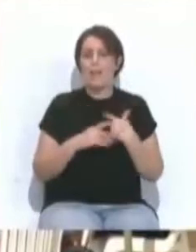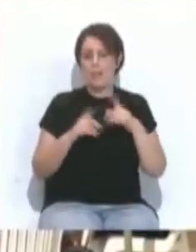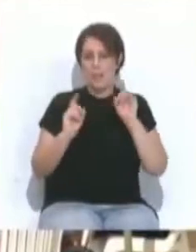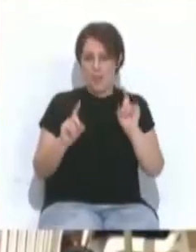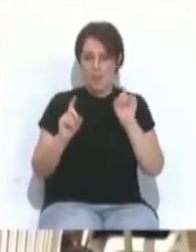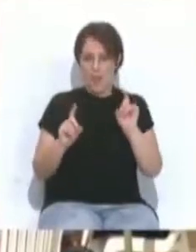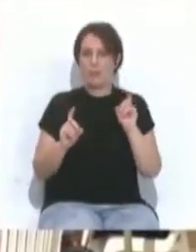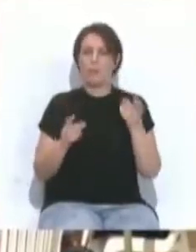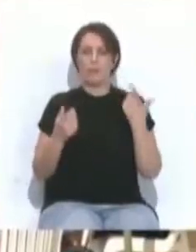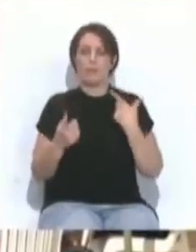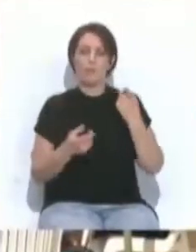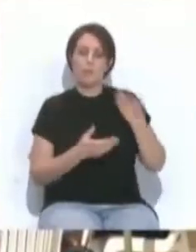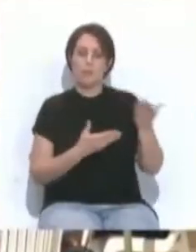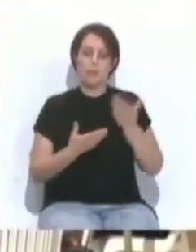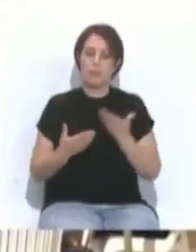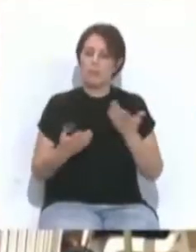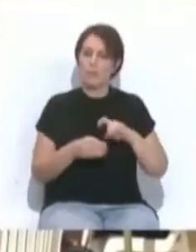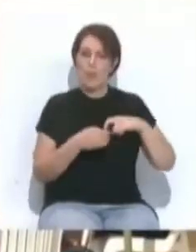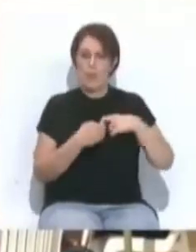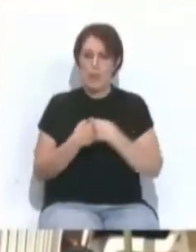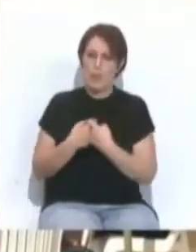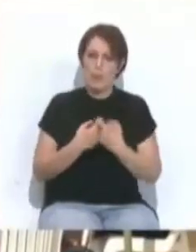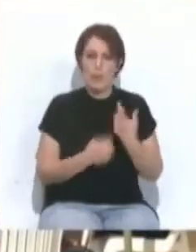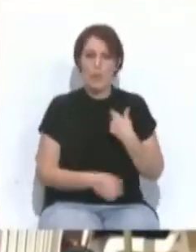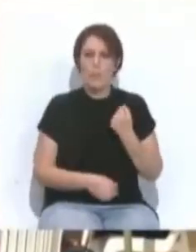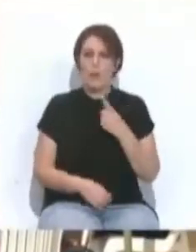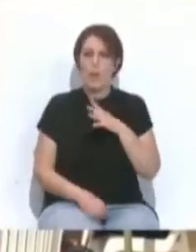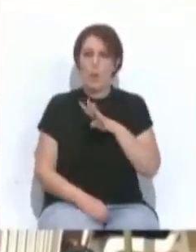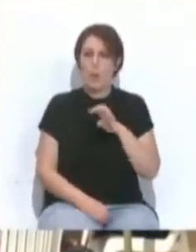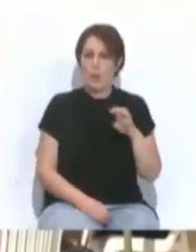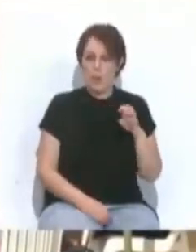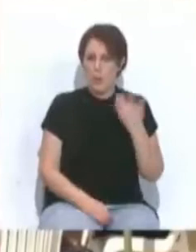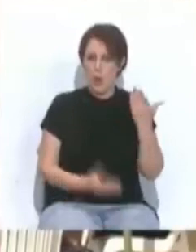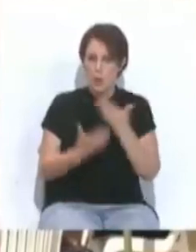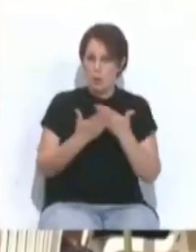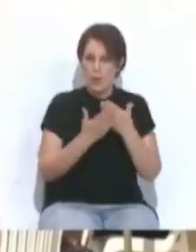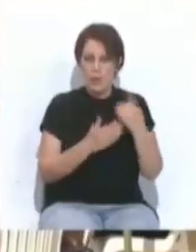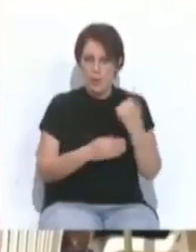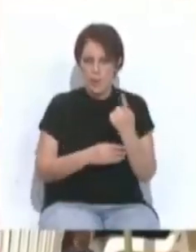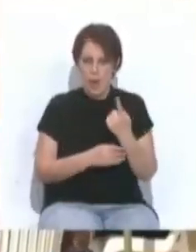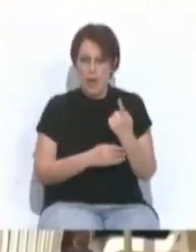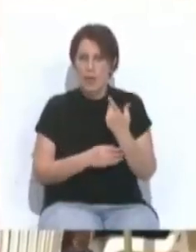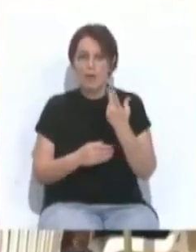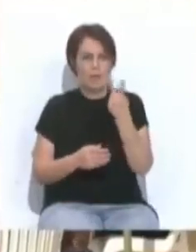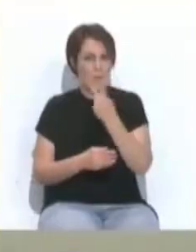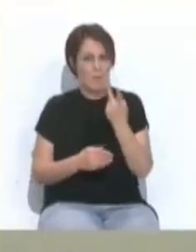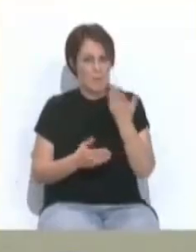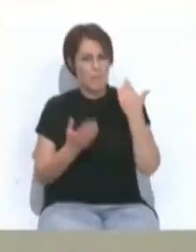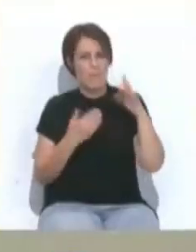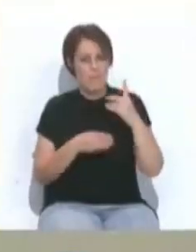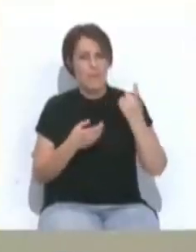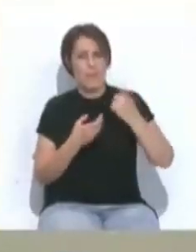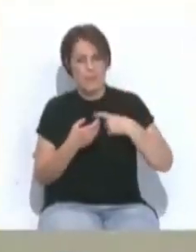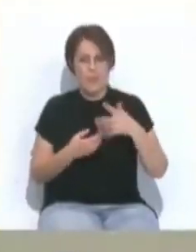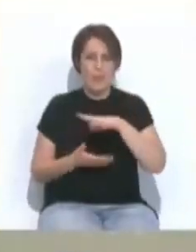y que acogerá la participación de más de 1.400 estudiantes de primaria y secundaria de la